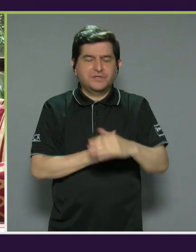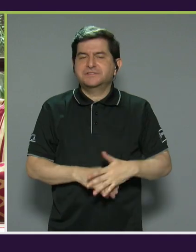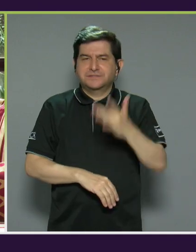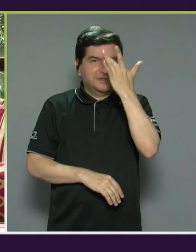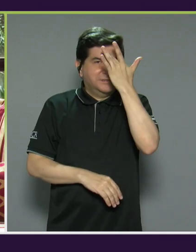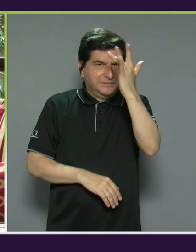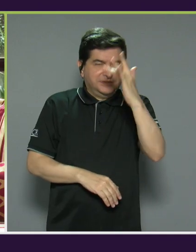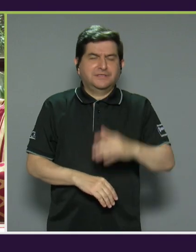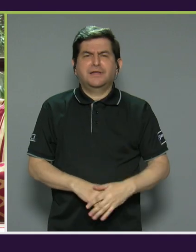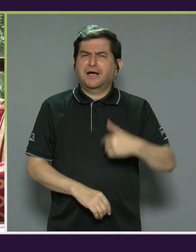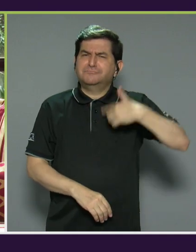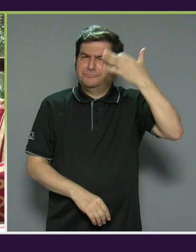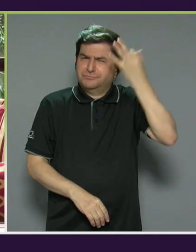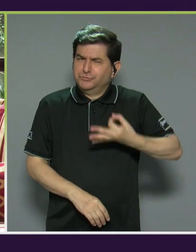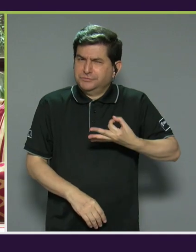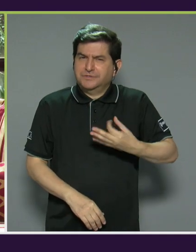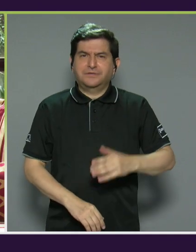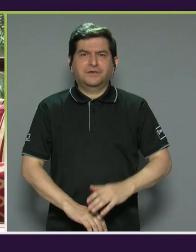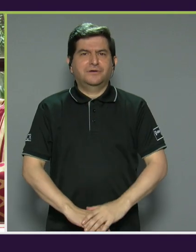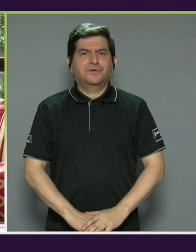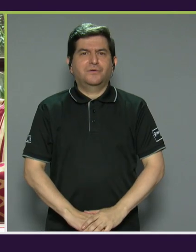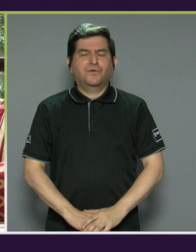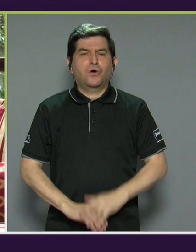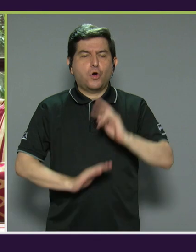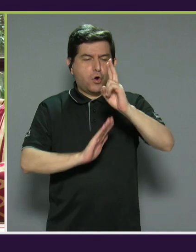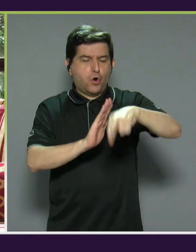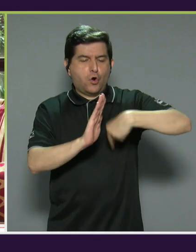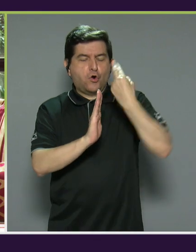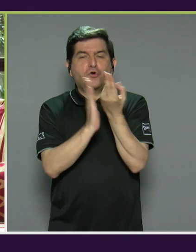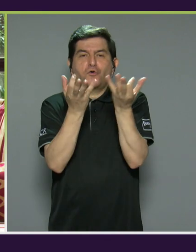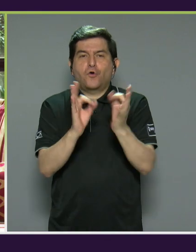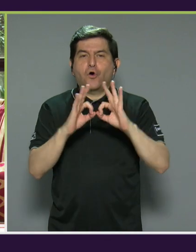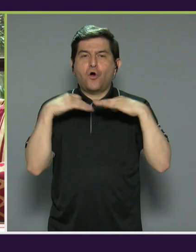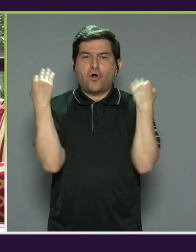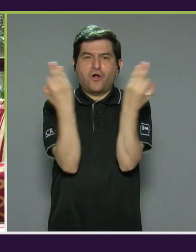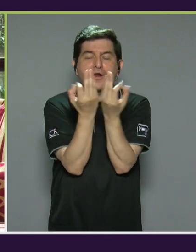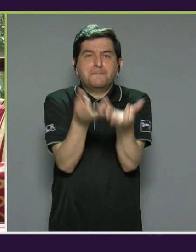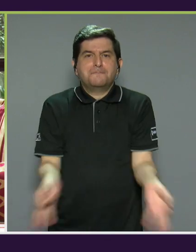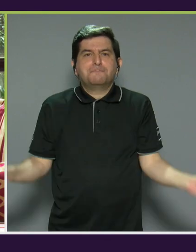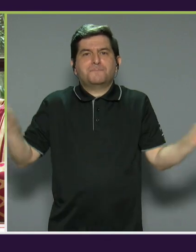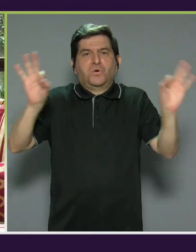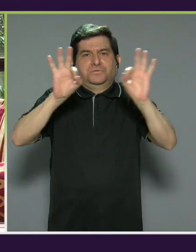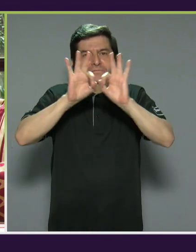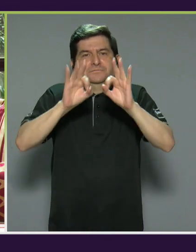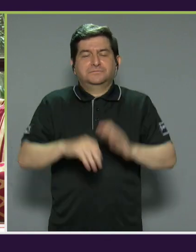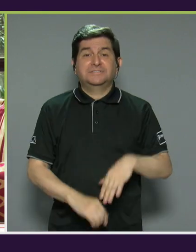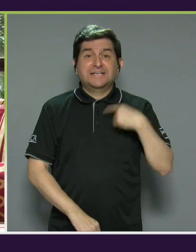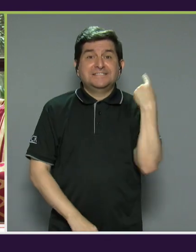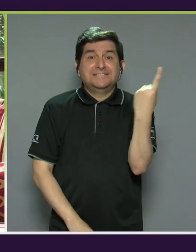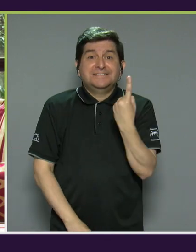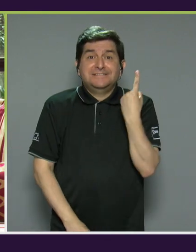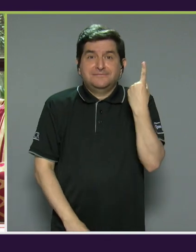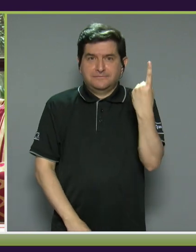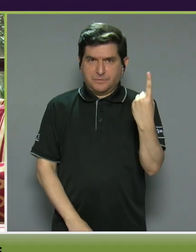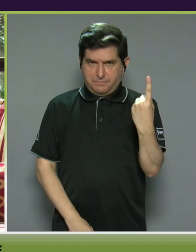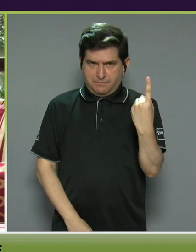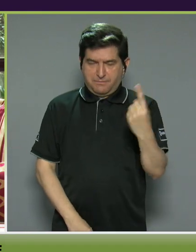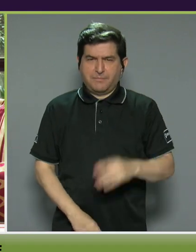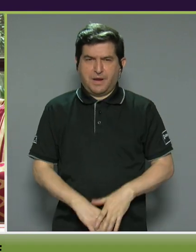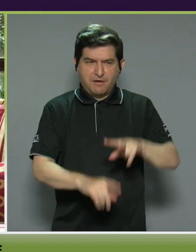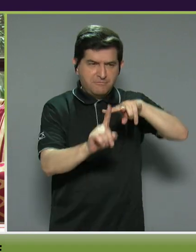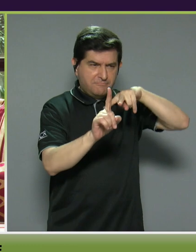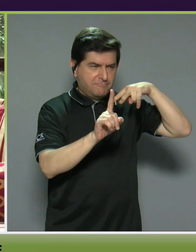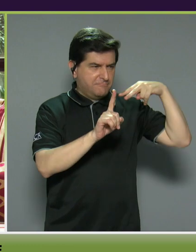me parece que el rol de las familias es un rol fundamental siempre y cuando el